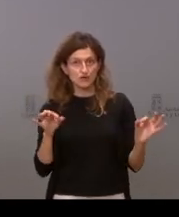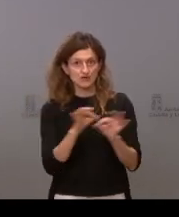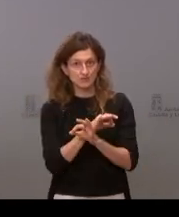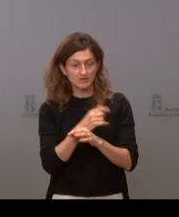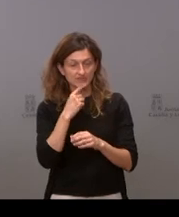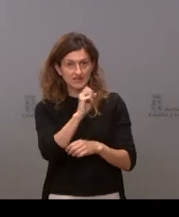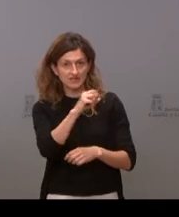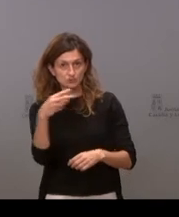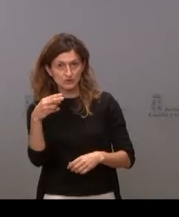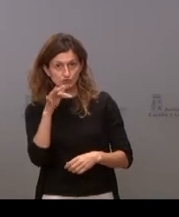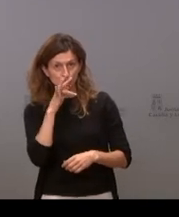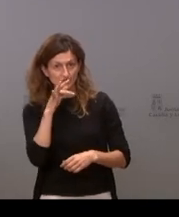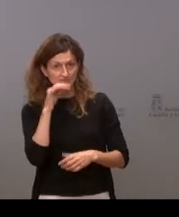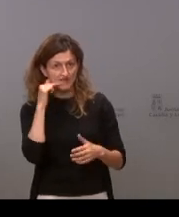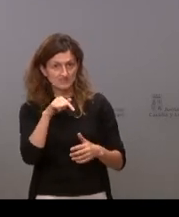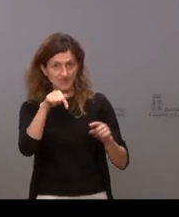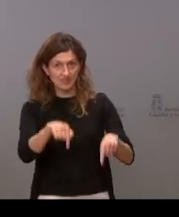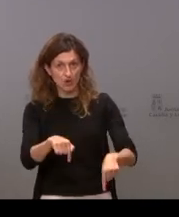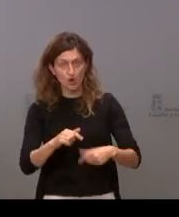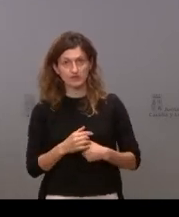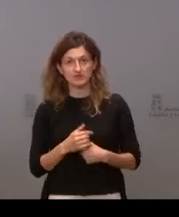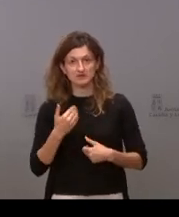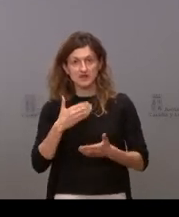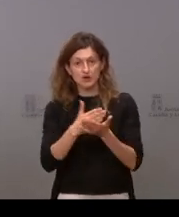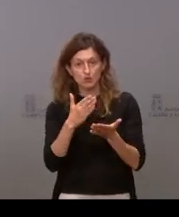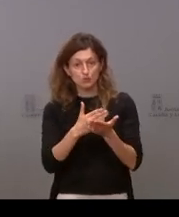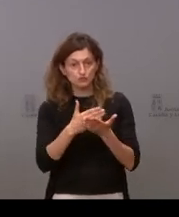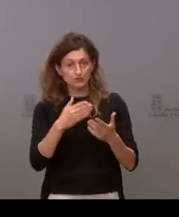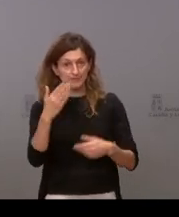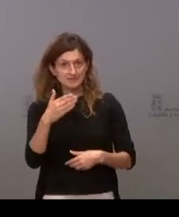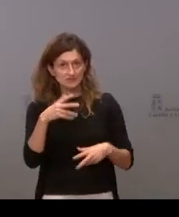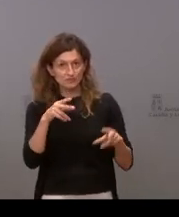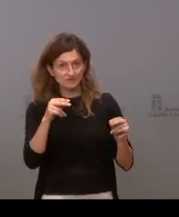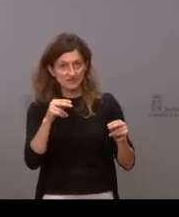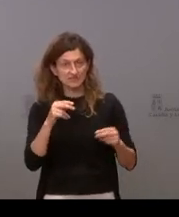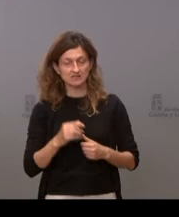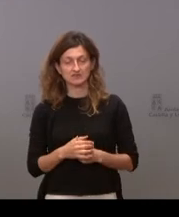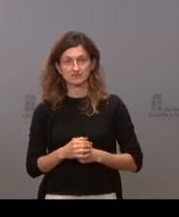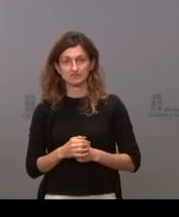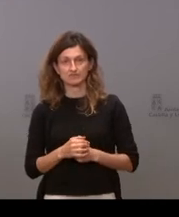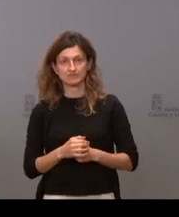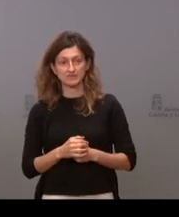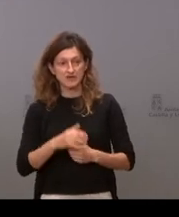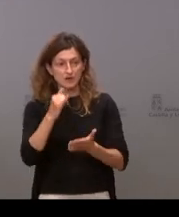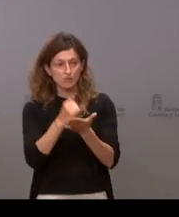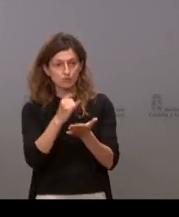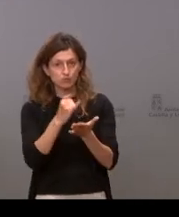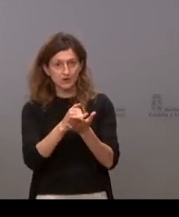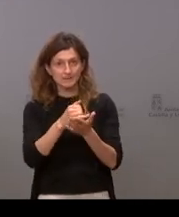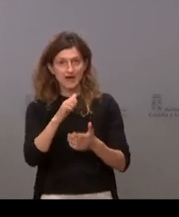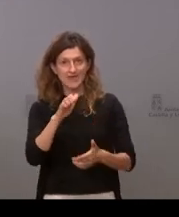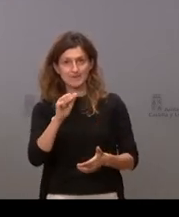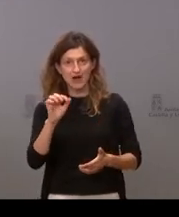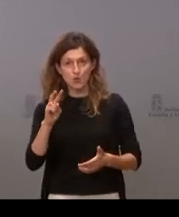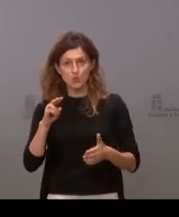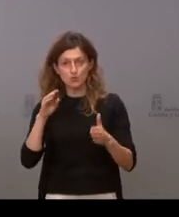se ha resuelto todavía a fecha de hoy una vez terminado ya el curso de bachillerato realizada incluso la prueba de la eva o por